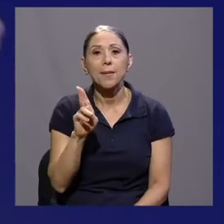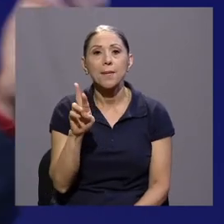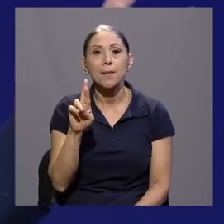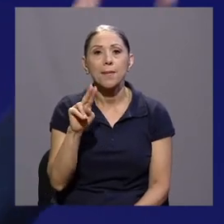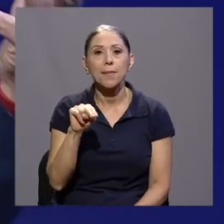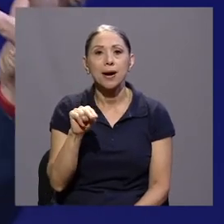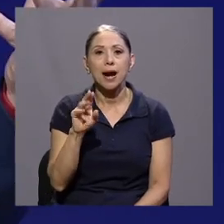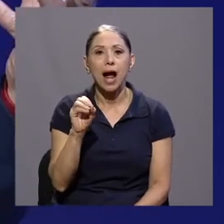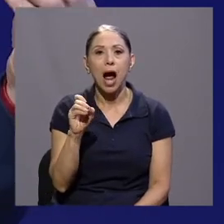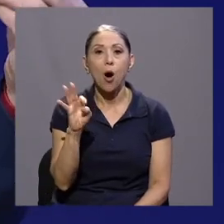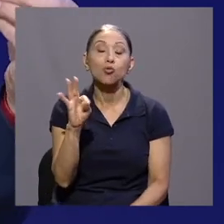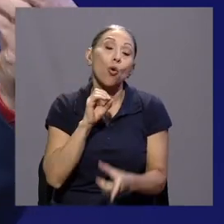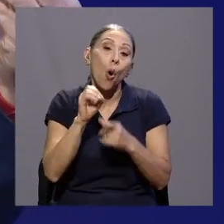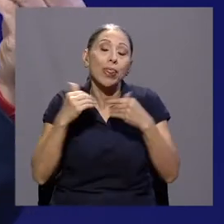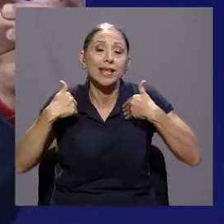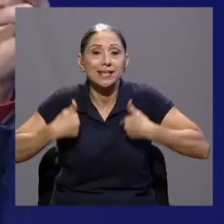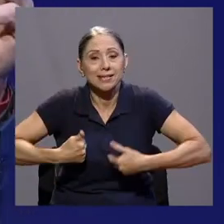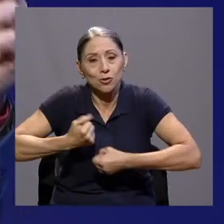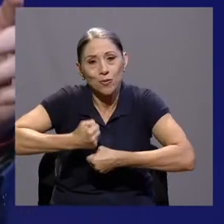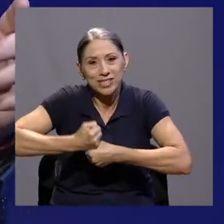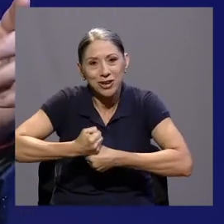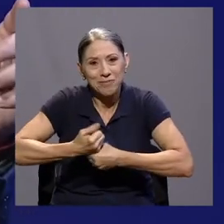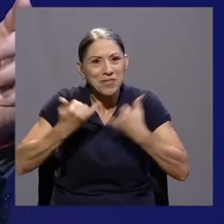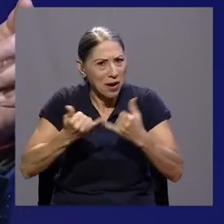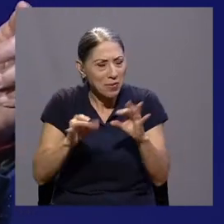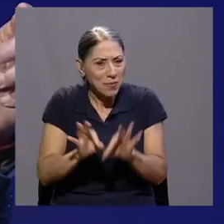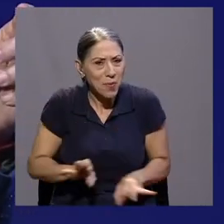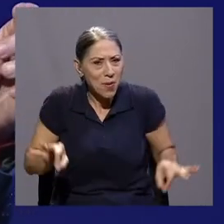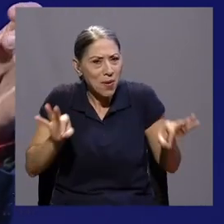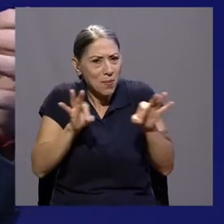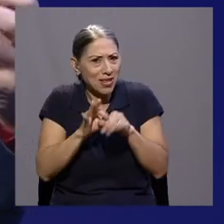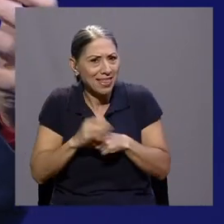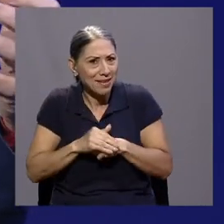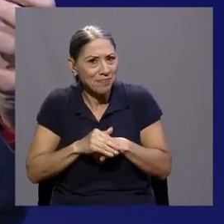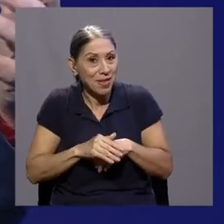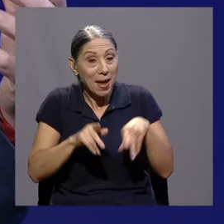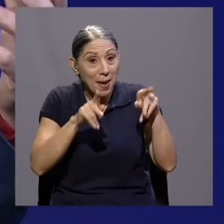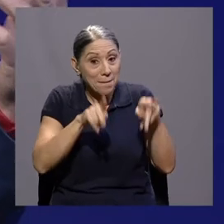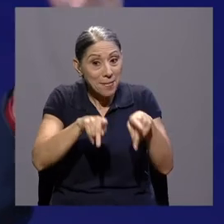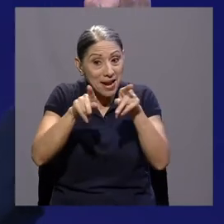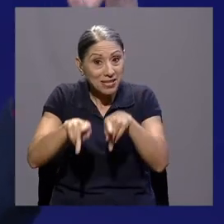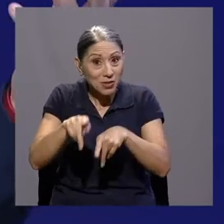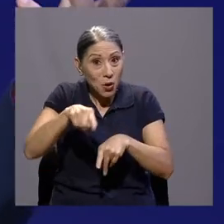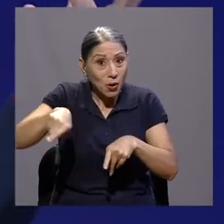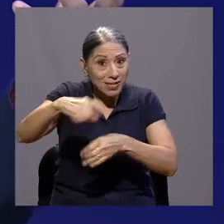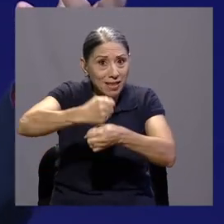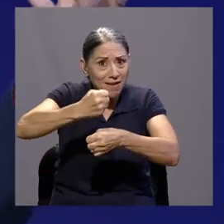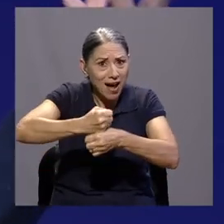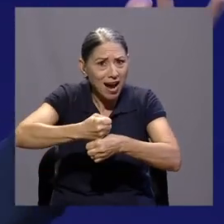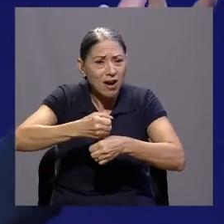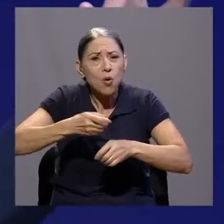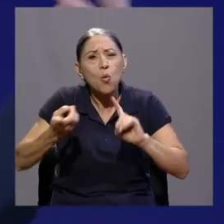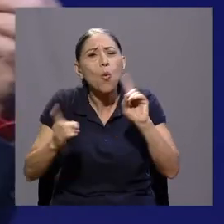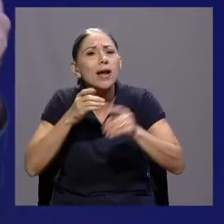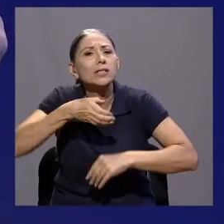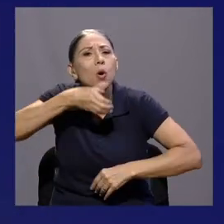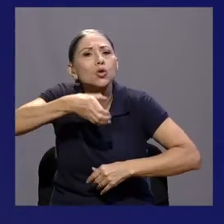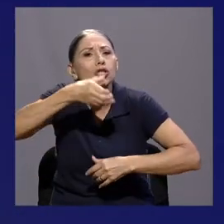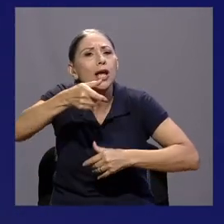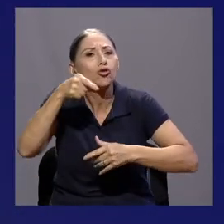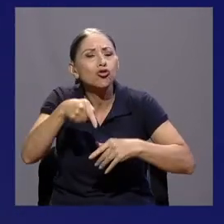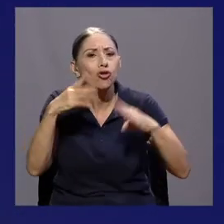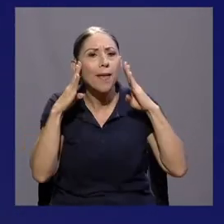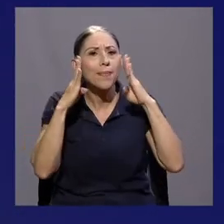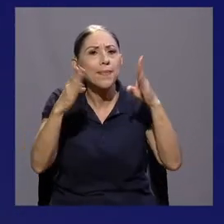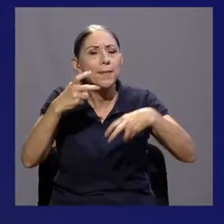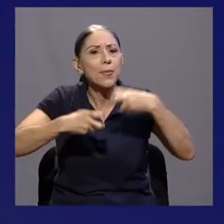importante, que es consejos que pueden hacer las personas trabajadoras para atender este problema, que es un problema de salud, pero